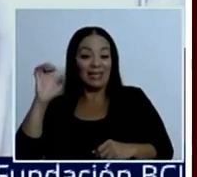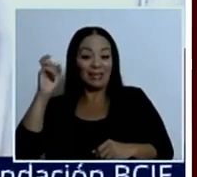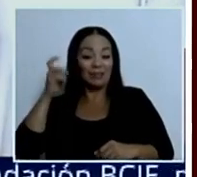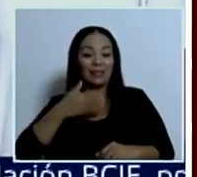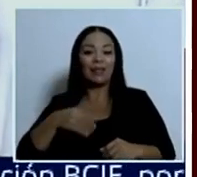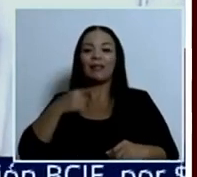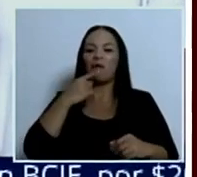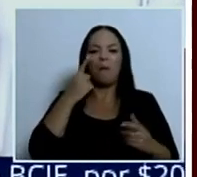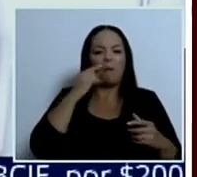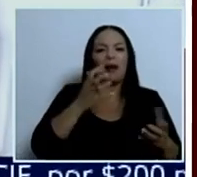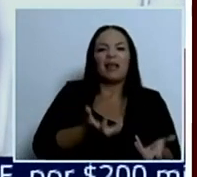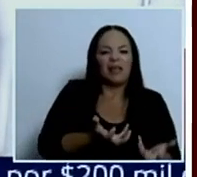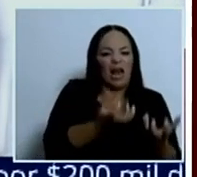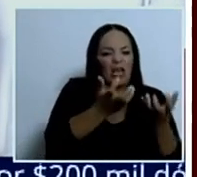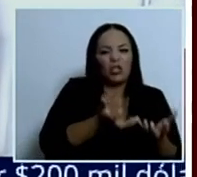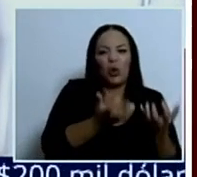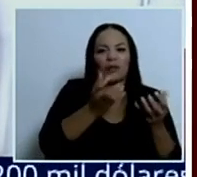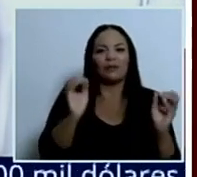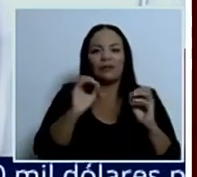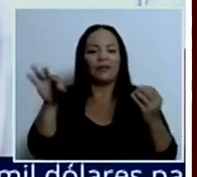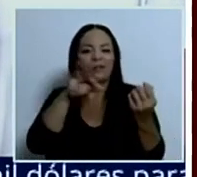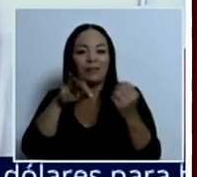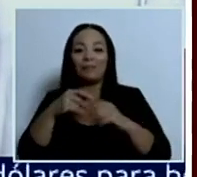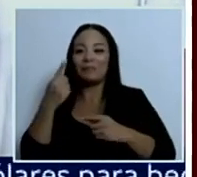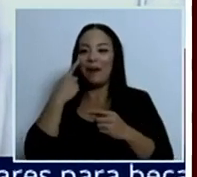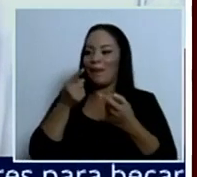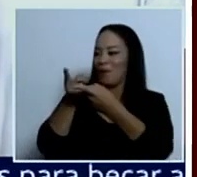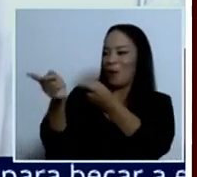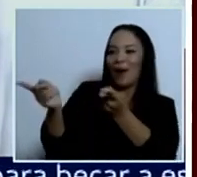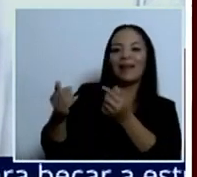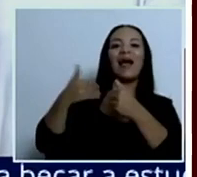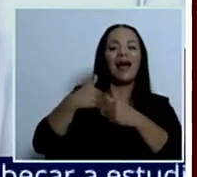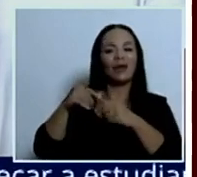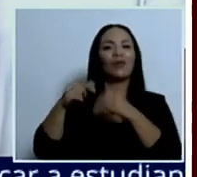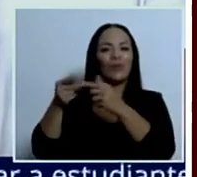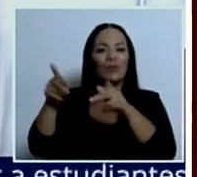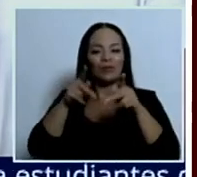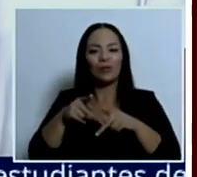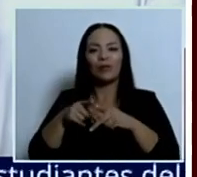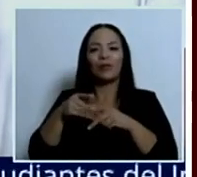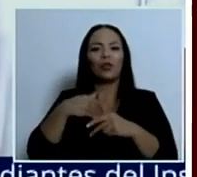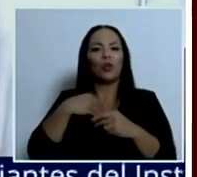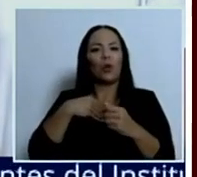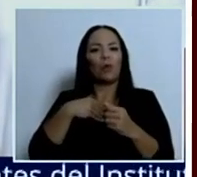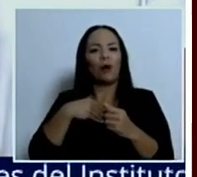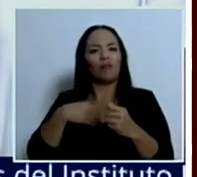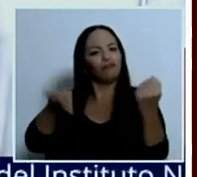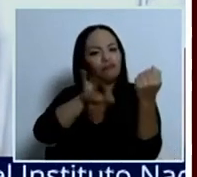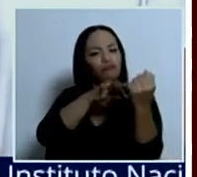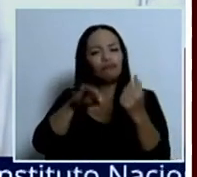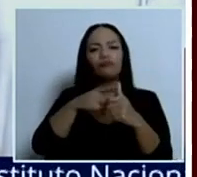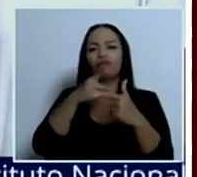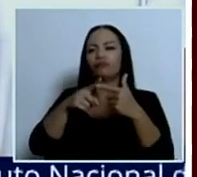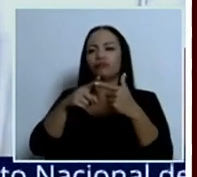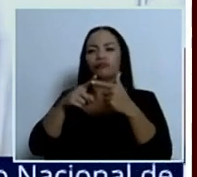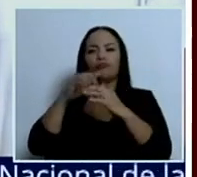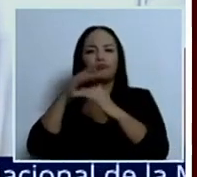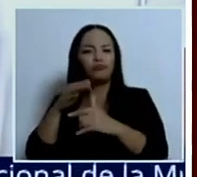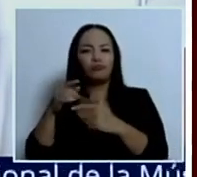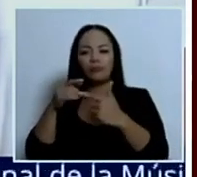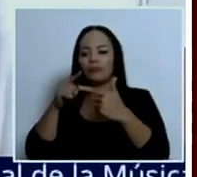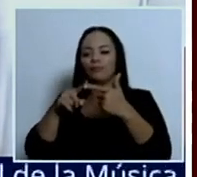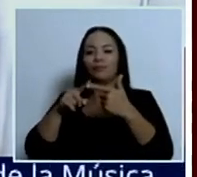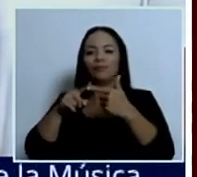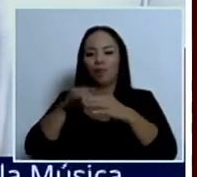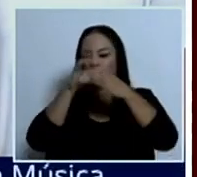un solo violinista, hay gente que toca saxofón, viola, fagot, cuerno francés, y,